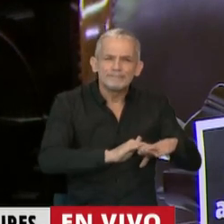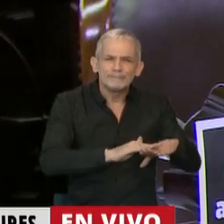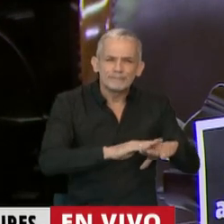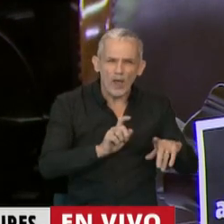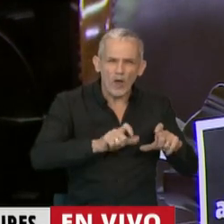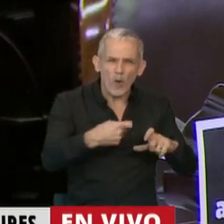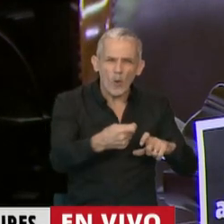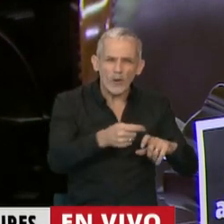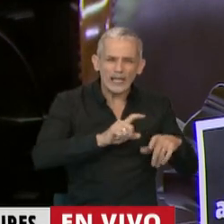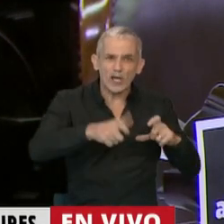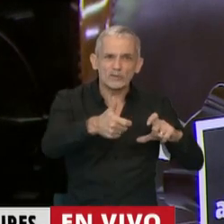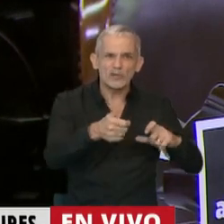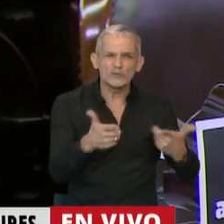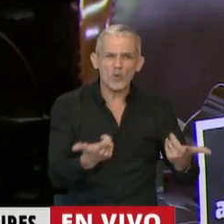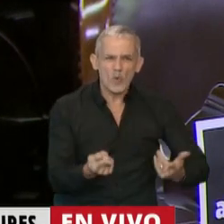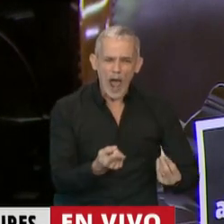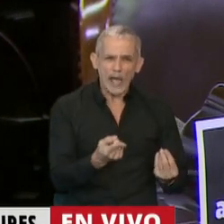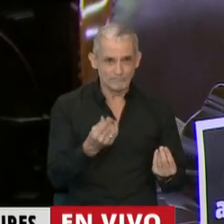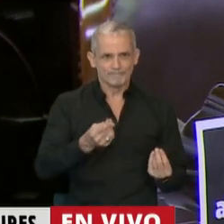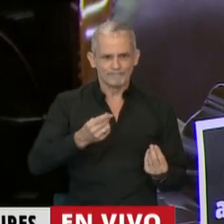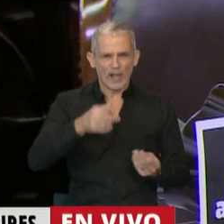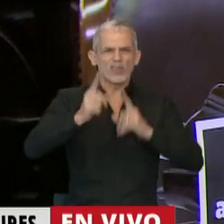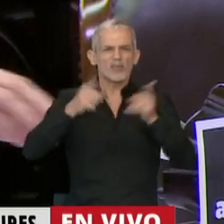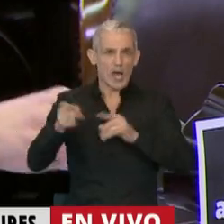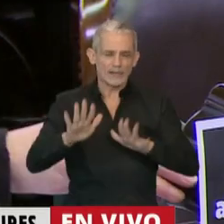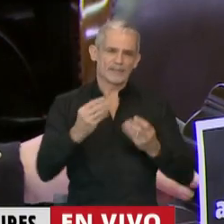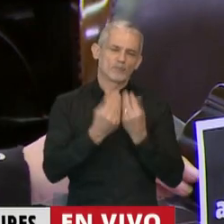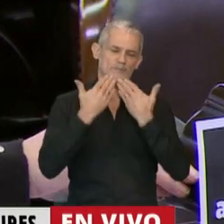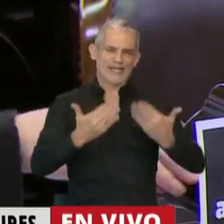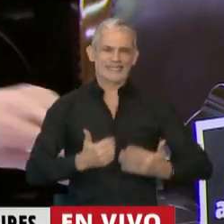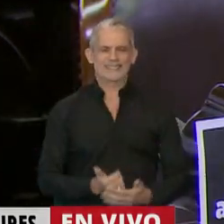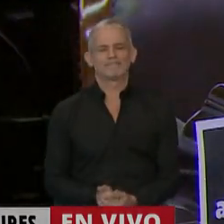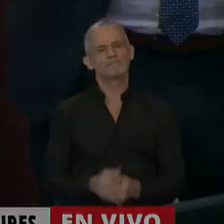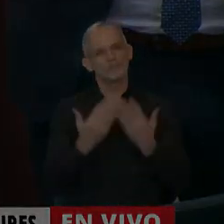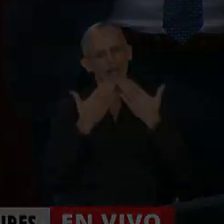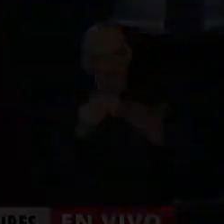es lo que se está resolviendo en cada una de las medidas que se están adoptando. Muchas gracias. Gracias, diputada. Gracias, diputada.